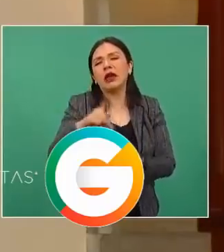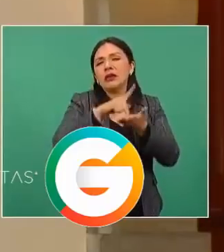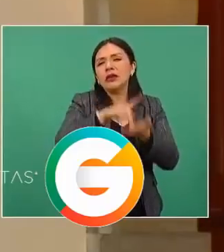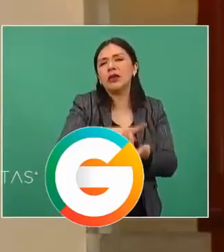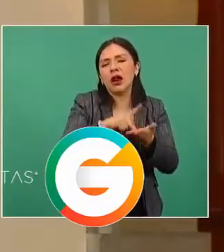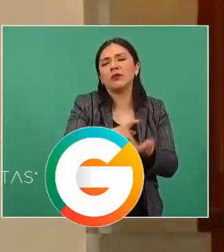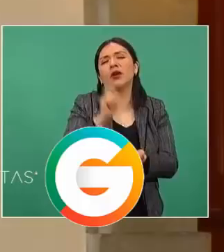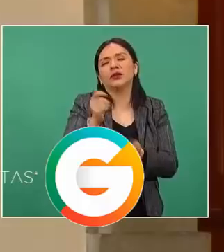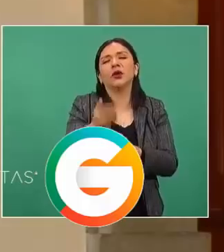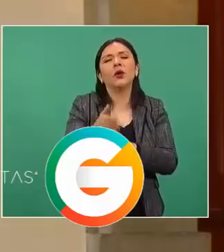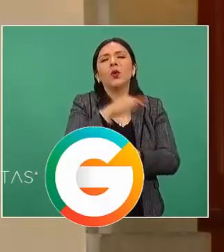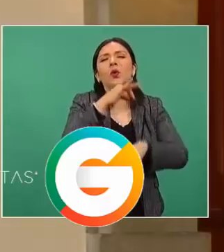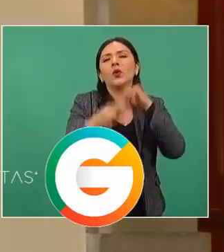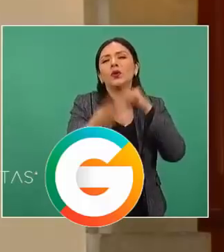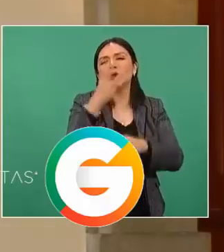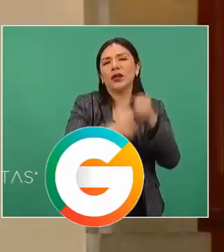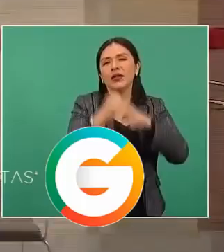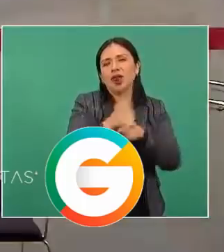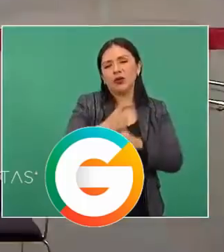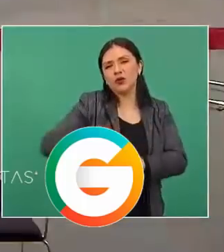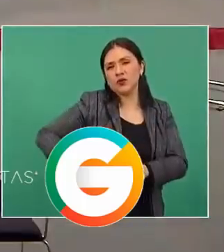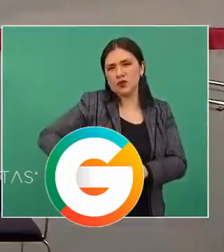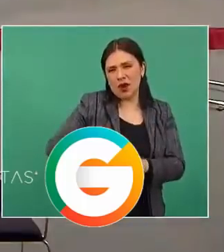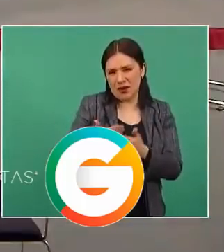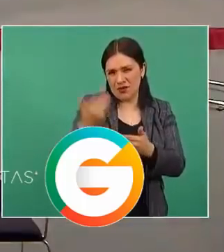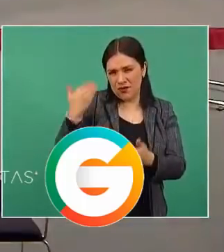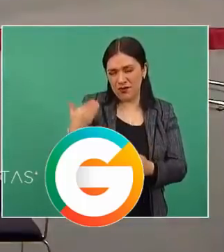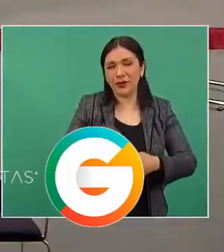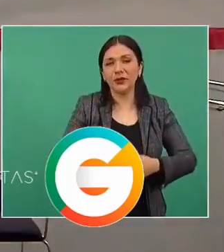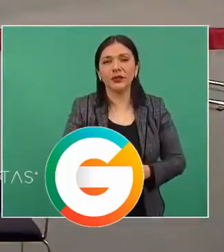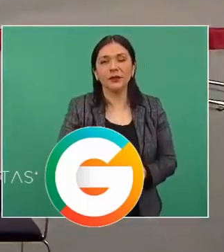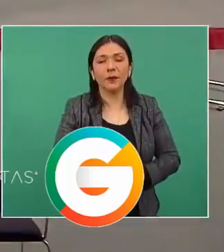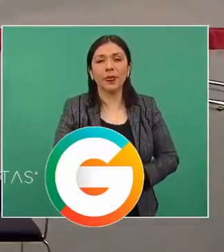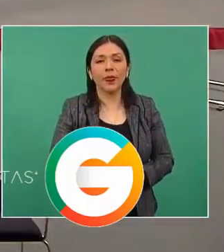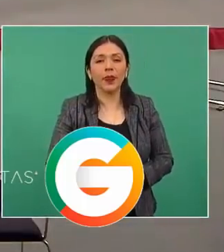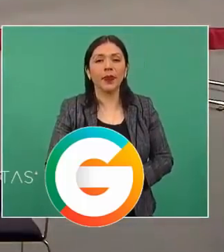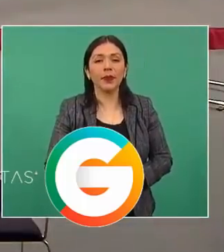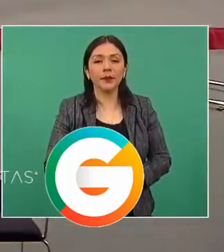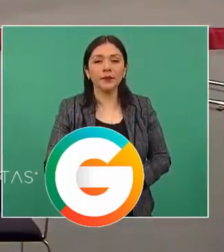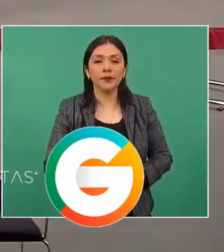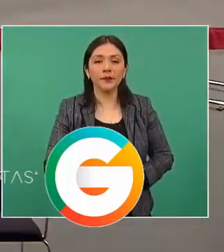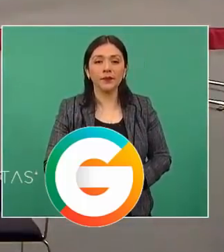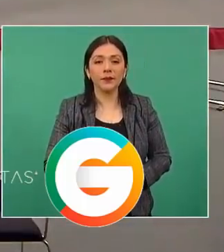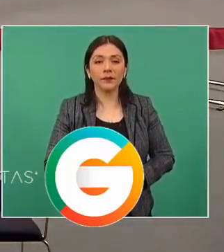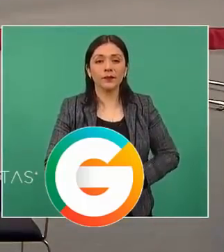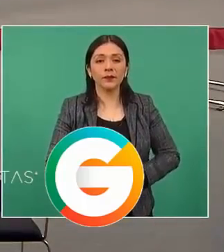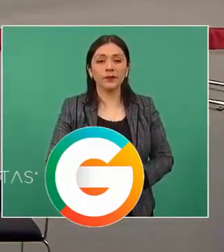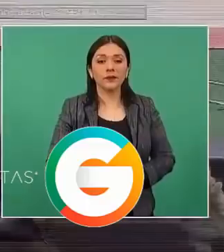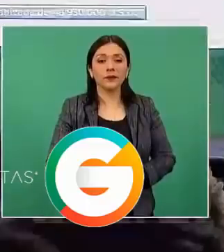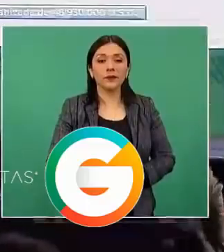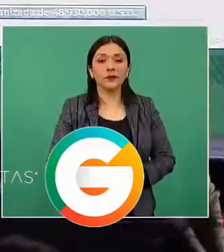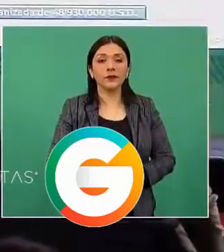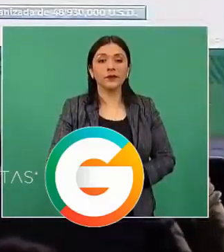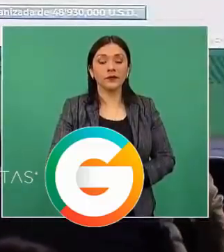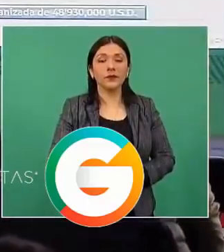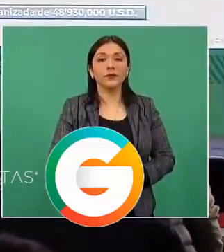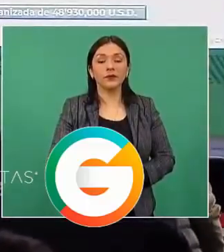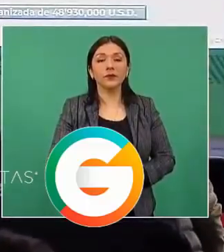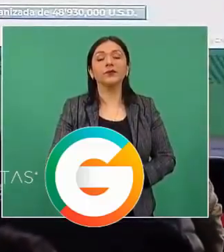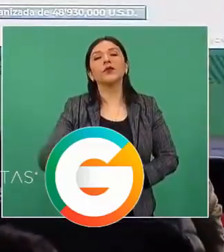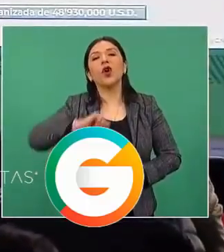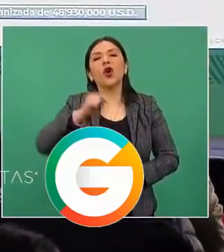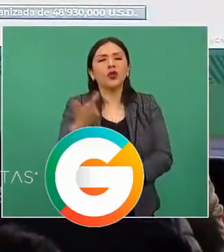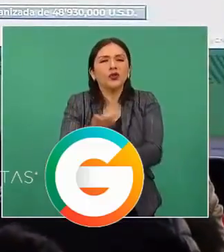al final de los, a los tres años finales de la administración anterior. Adelante. En heroína,